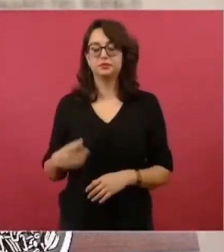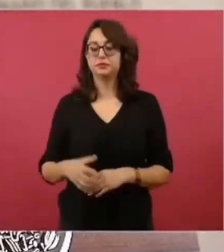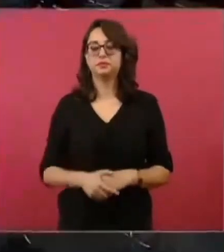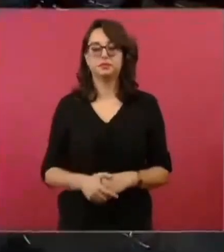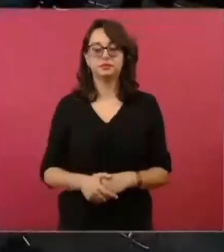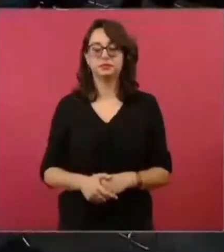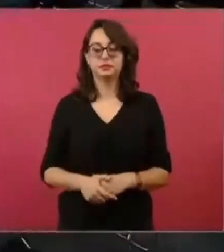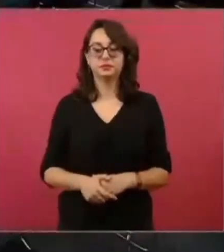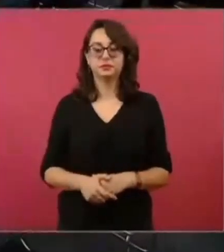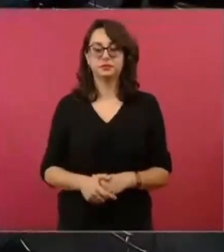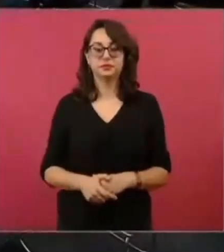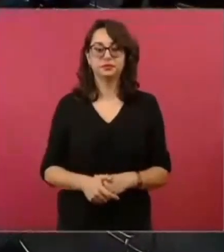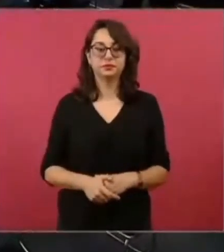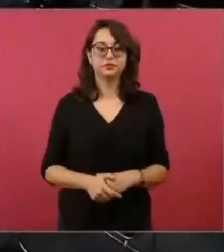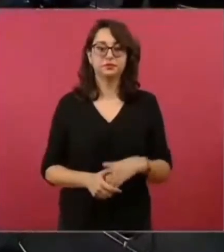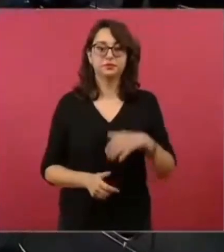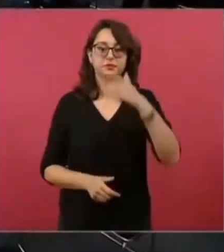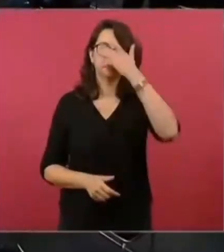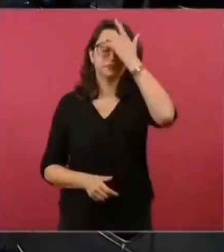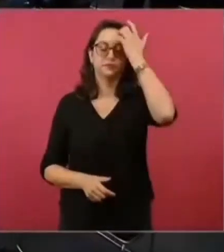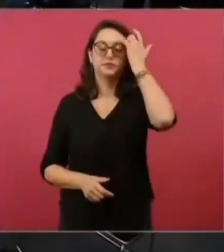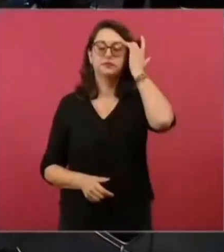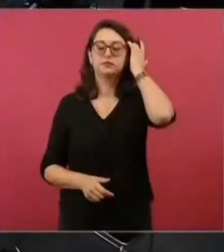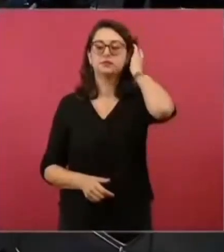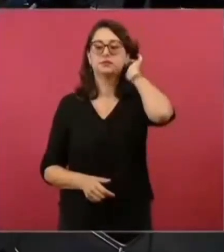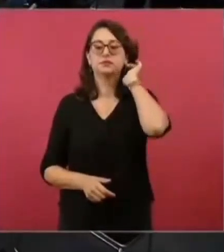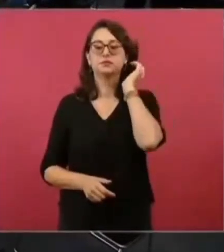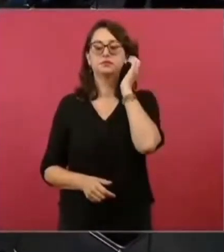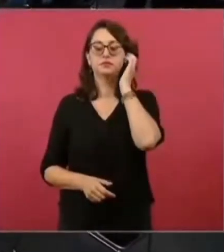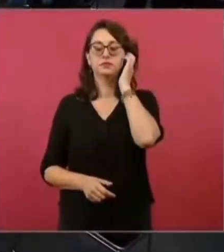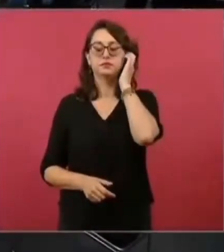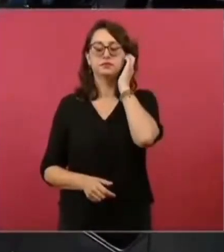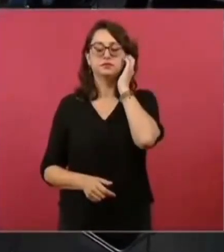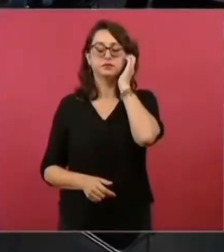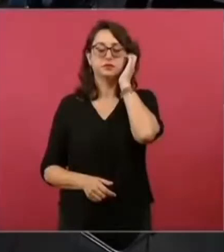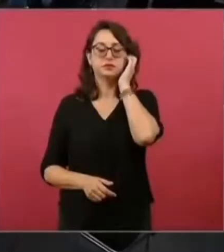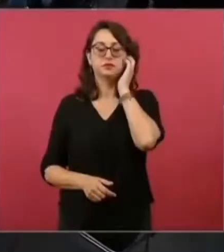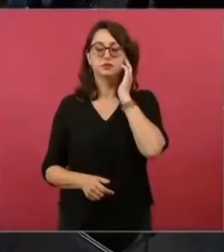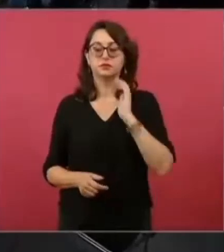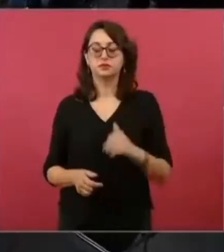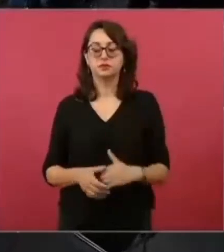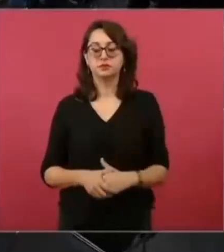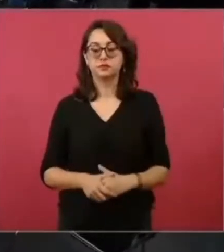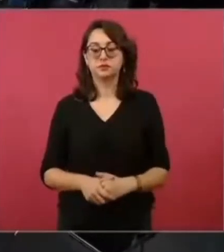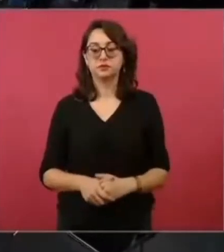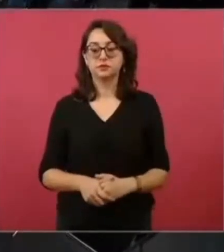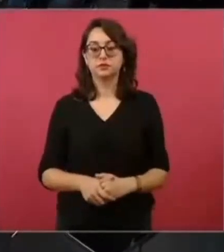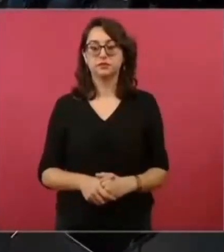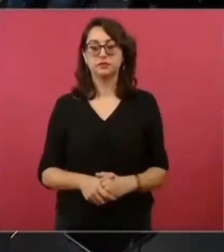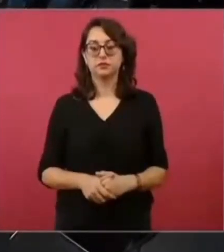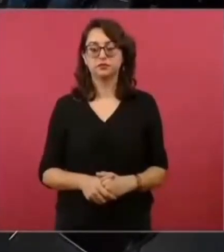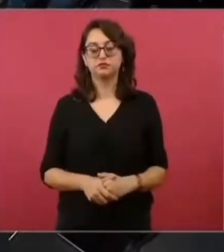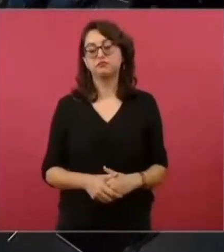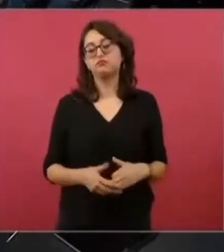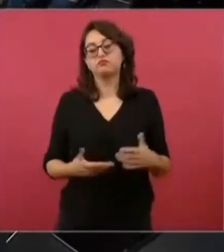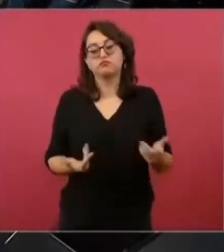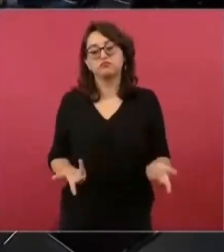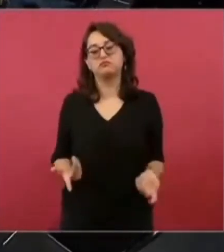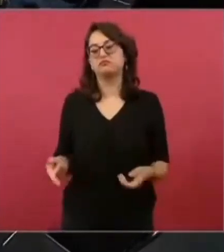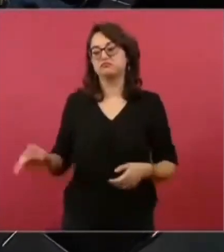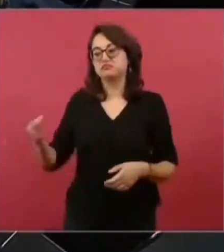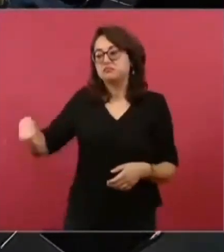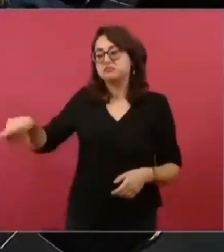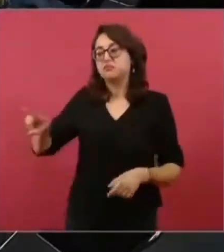industria de promoción de los corridos tumbados y toda esta nueva? Deben de estarlo promoviendo y